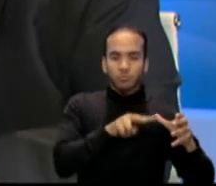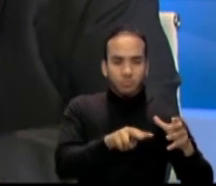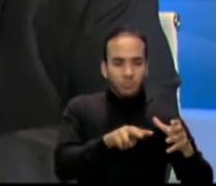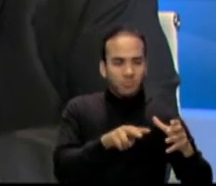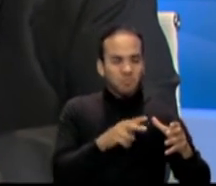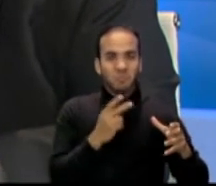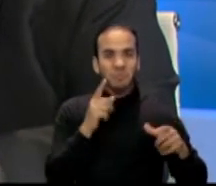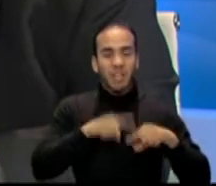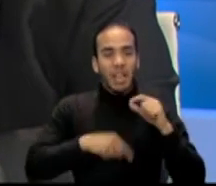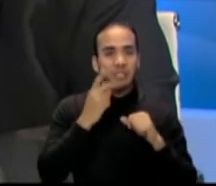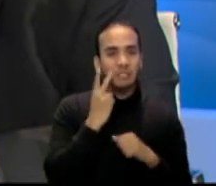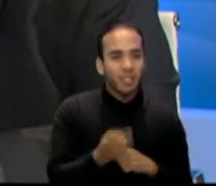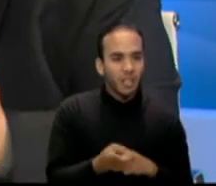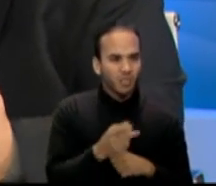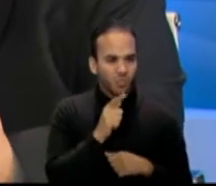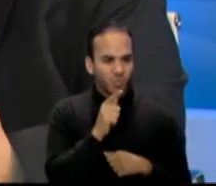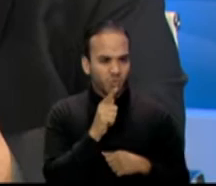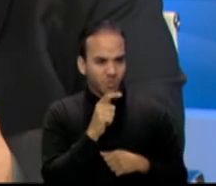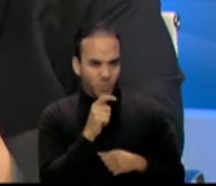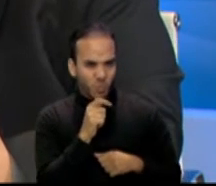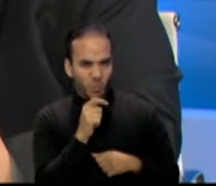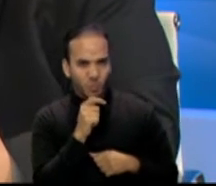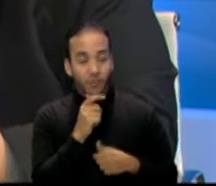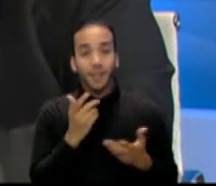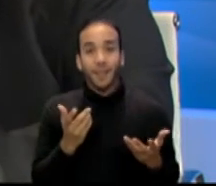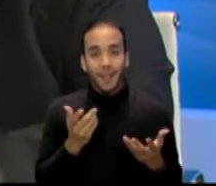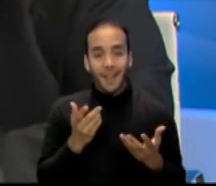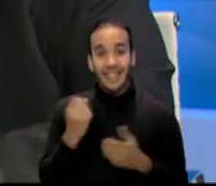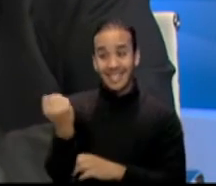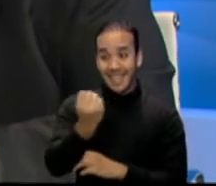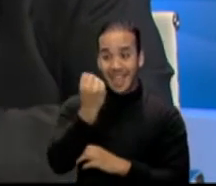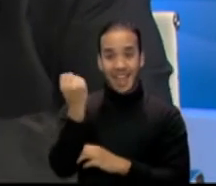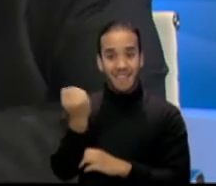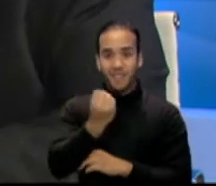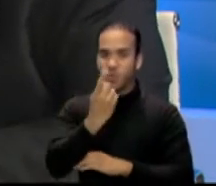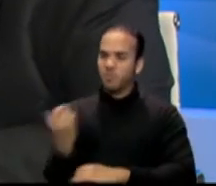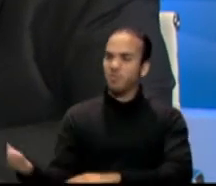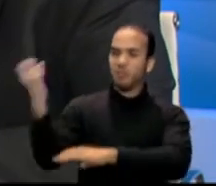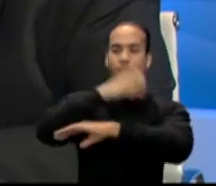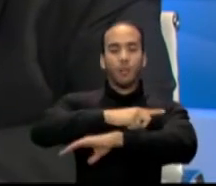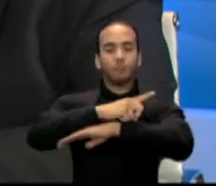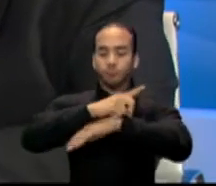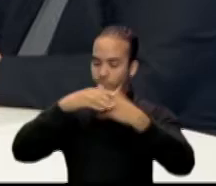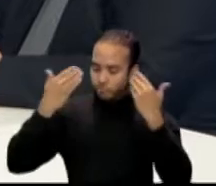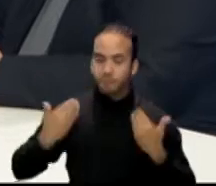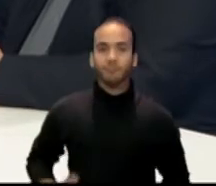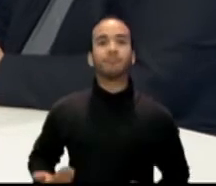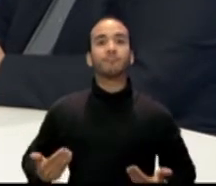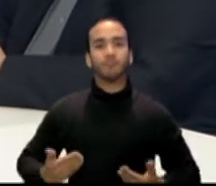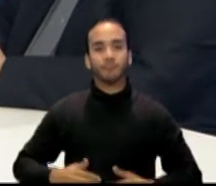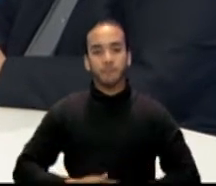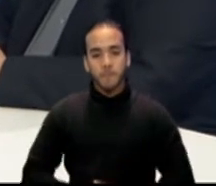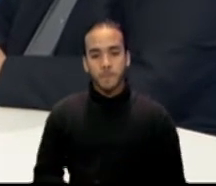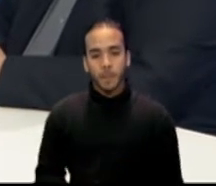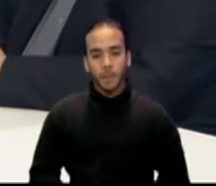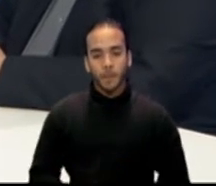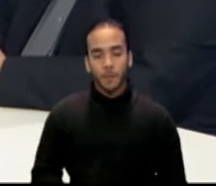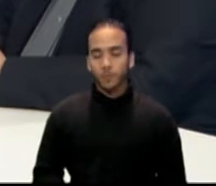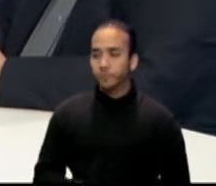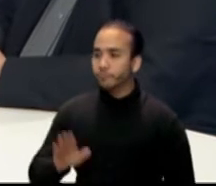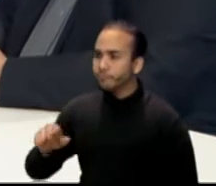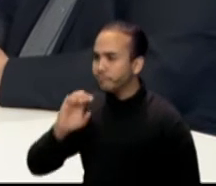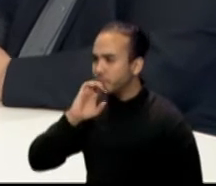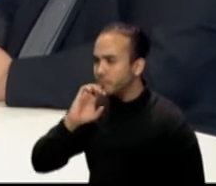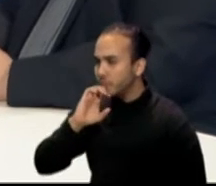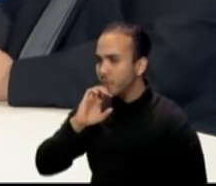invisible, que no está ahí. Y el sábado es el día que decimos, aquí estamos. José, hemos visto que en